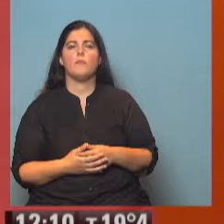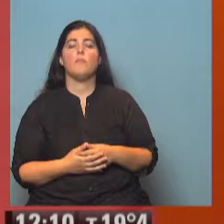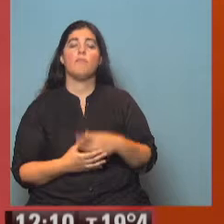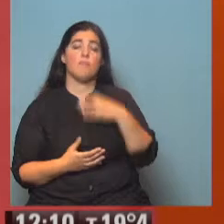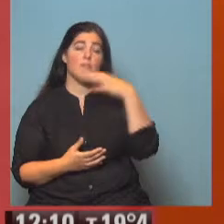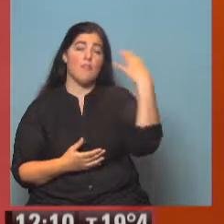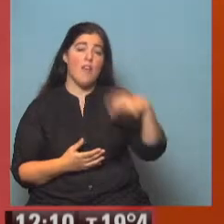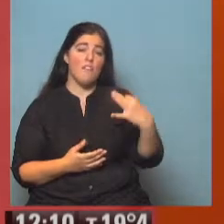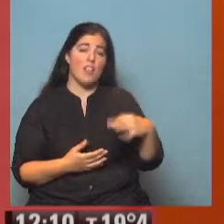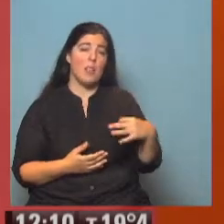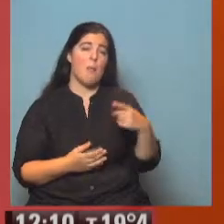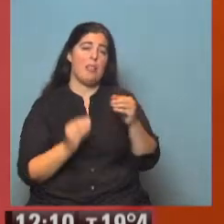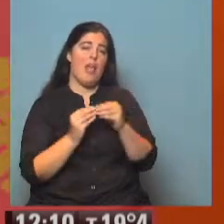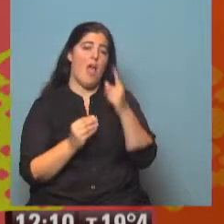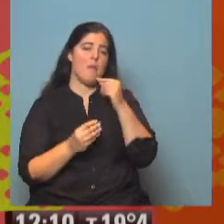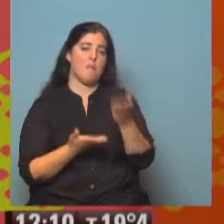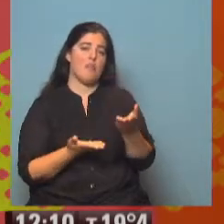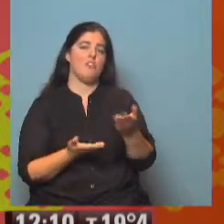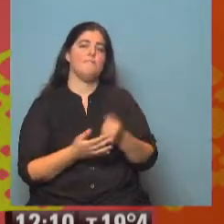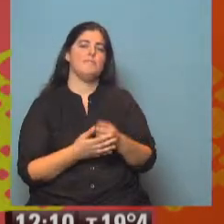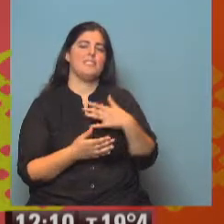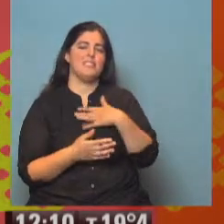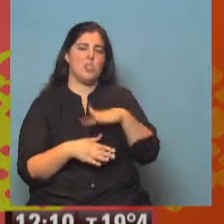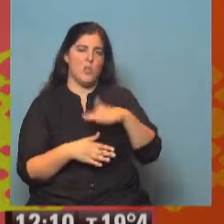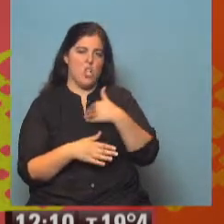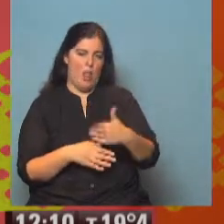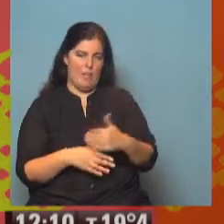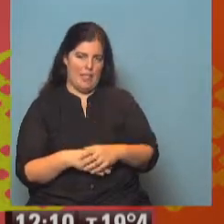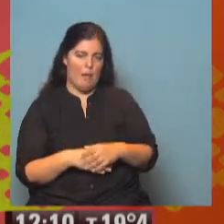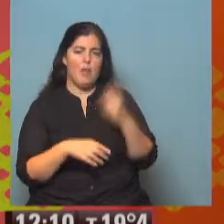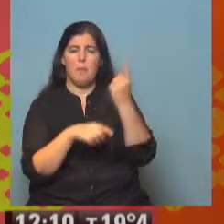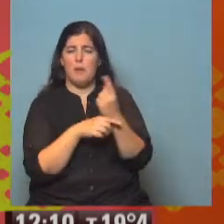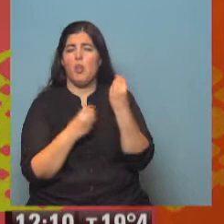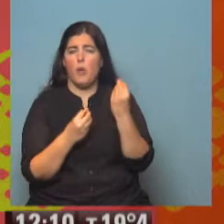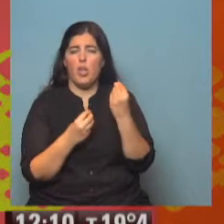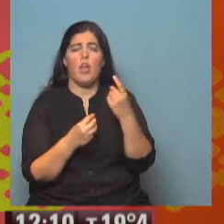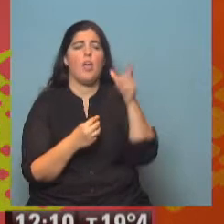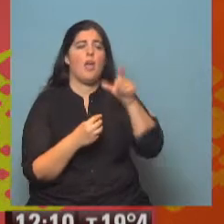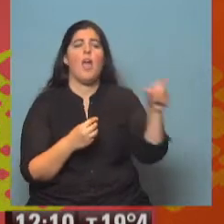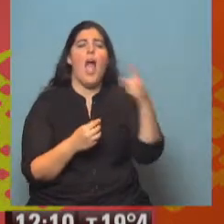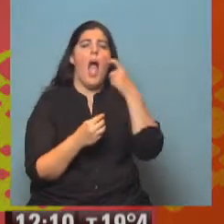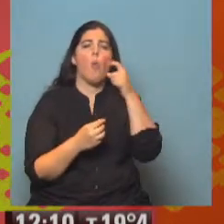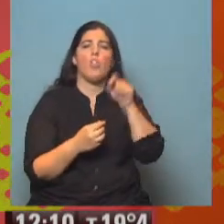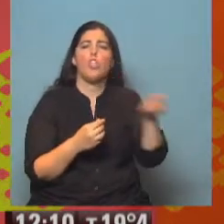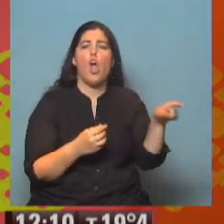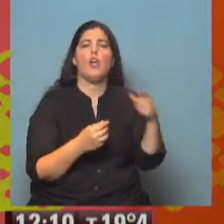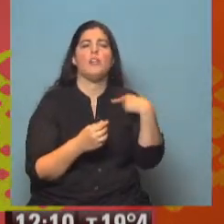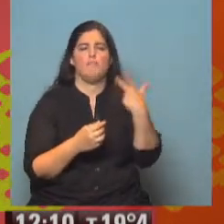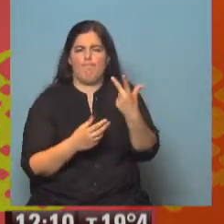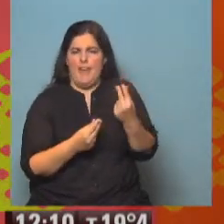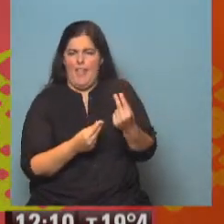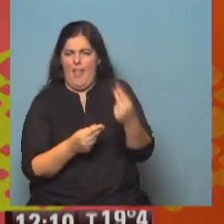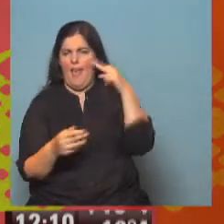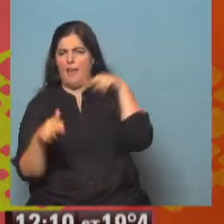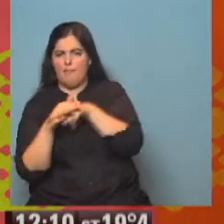Efectivamente, querido amigo, es una situación lamentable. Primero y principal porque los auditores que deniegan la institucionalización